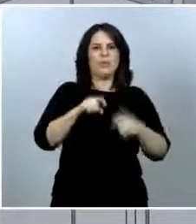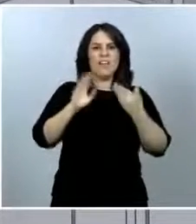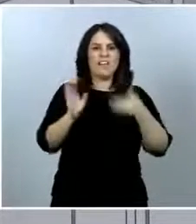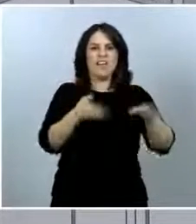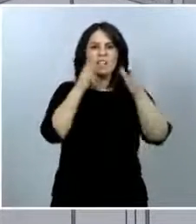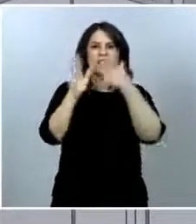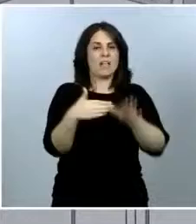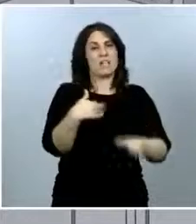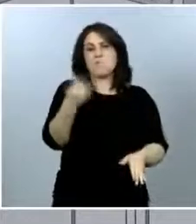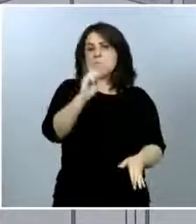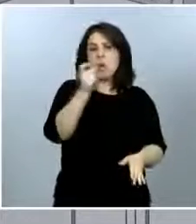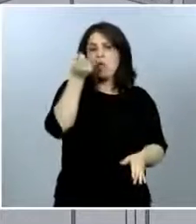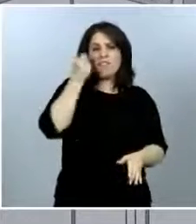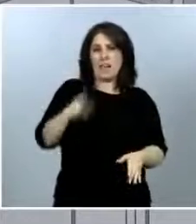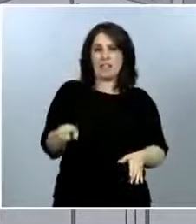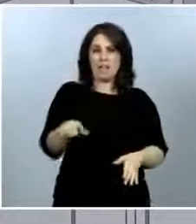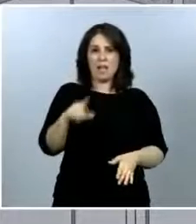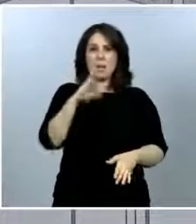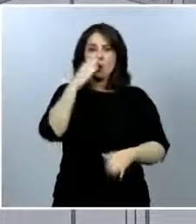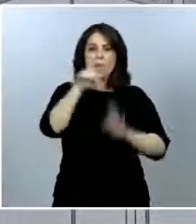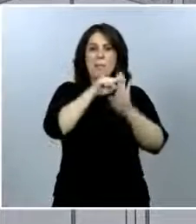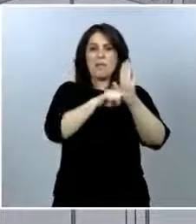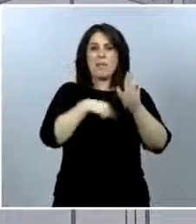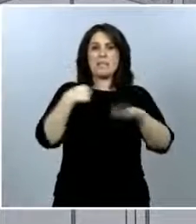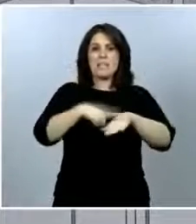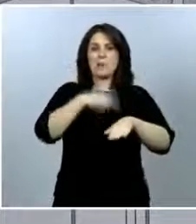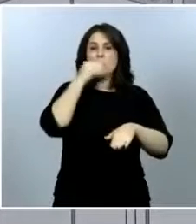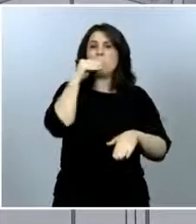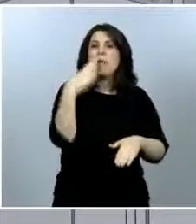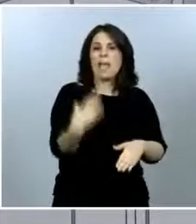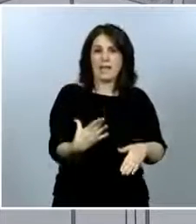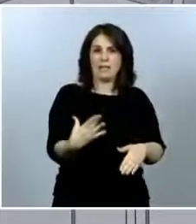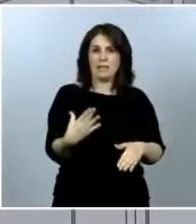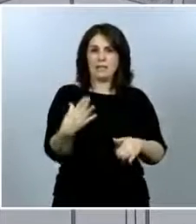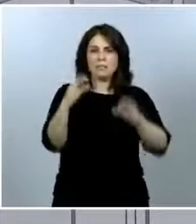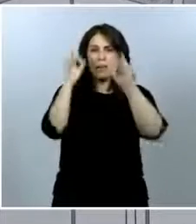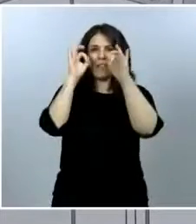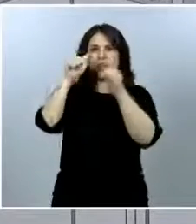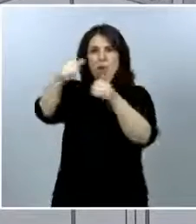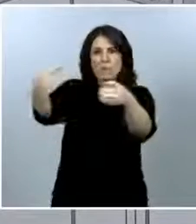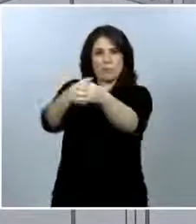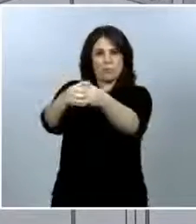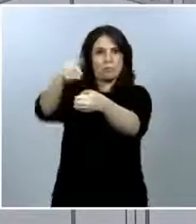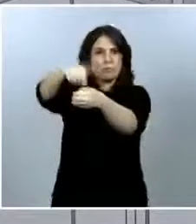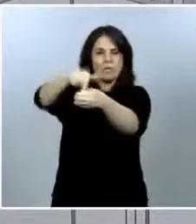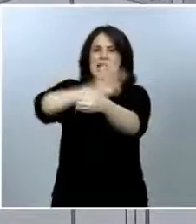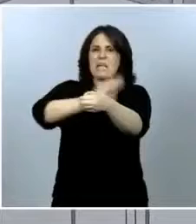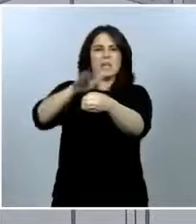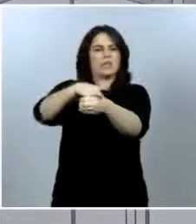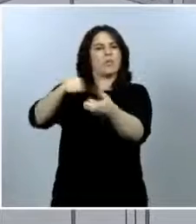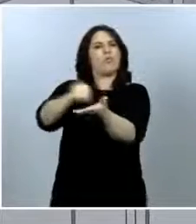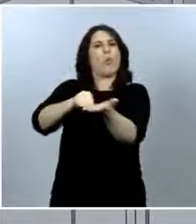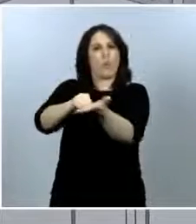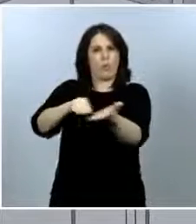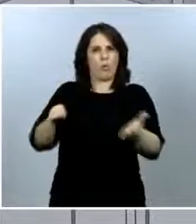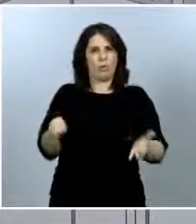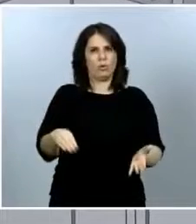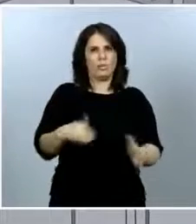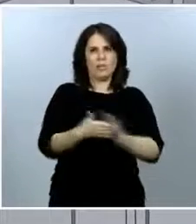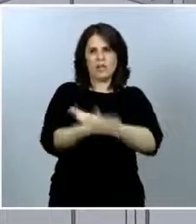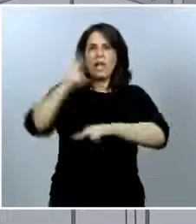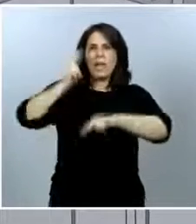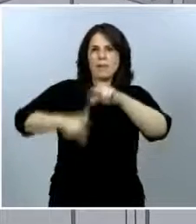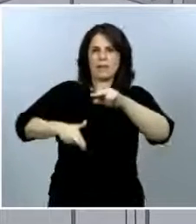aplicar y se han podido aplicar a tiempo de forma muy específica en esos grupos, envolviéndolos y evitando que haya riesgos más allá